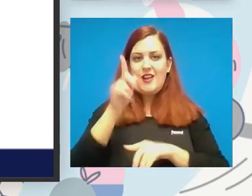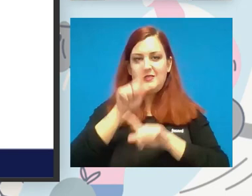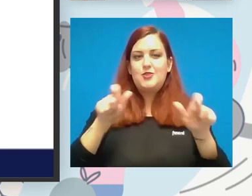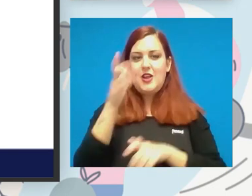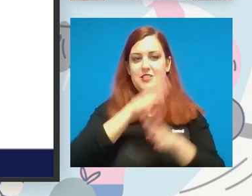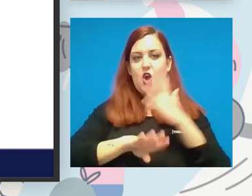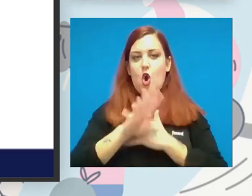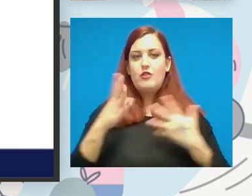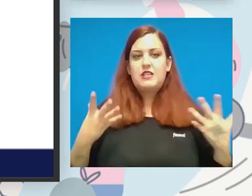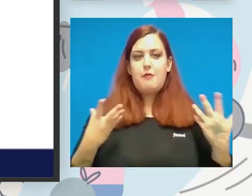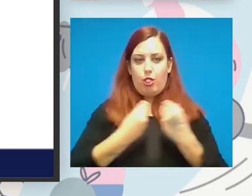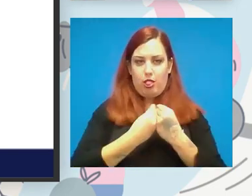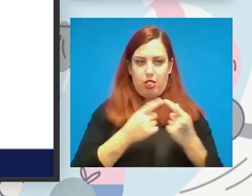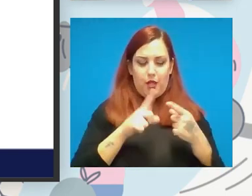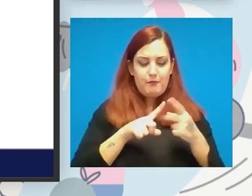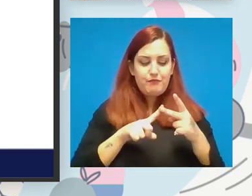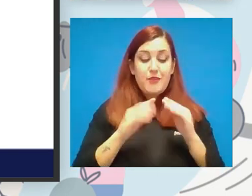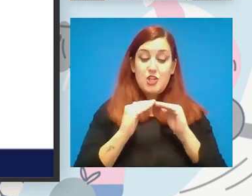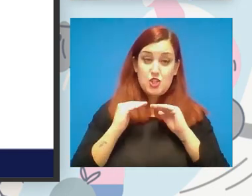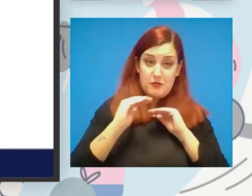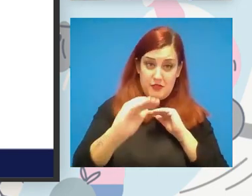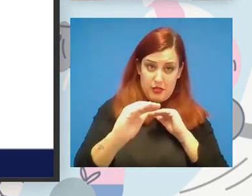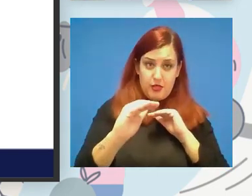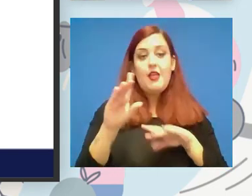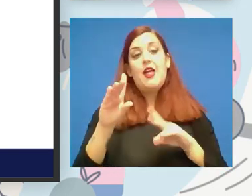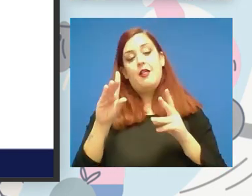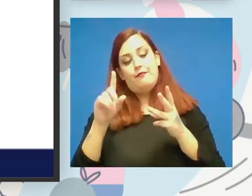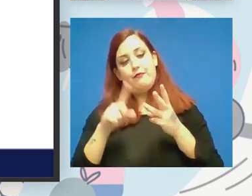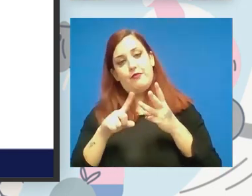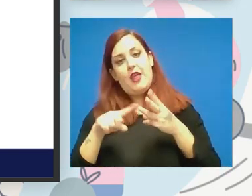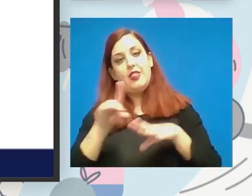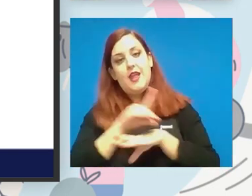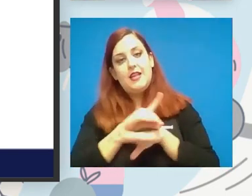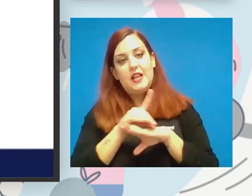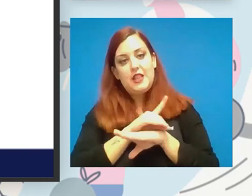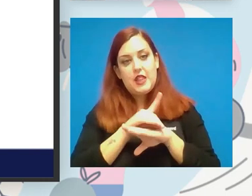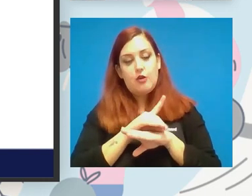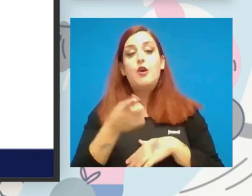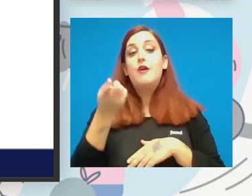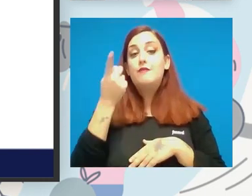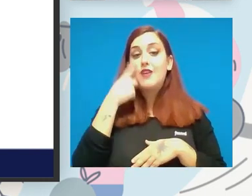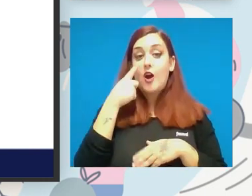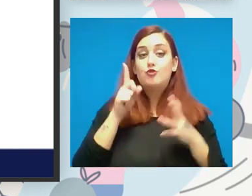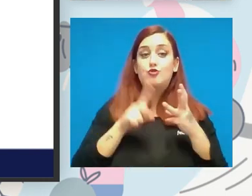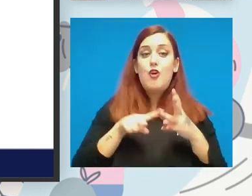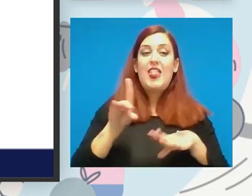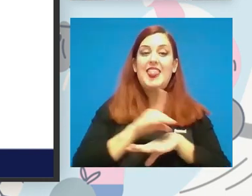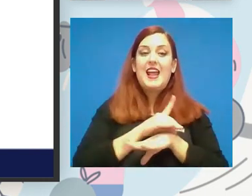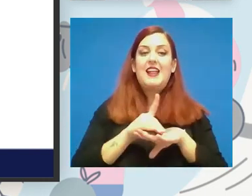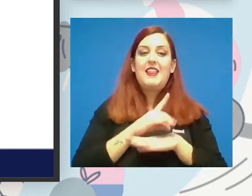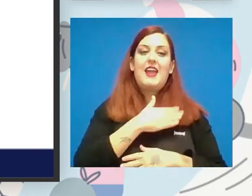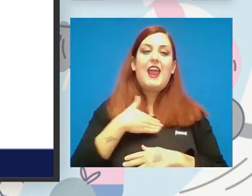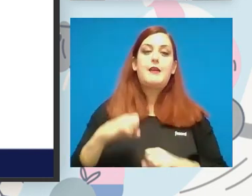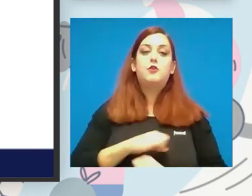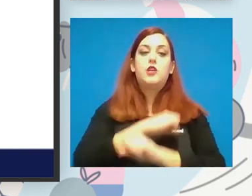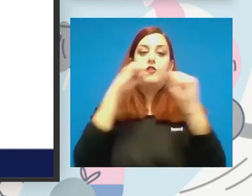la sostenibilidad y la digitalización fijaros que en la digitalización queremos reforzar también